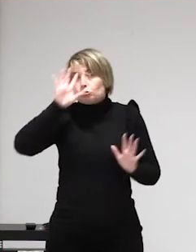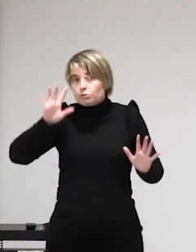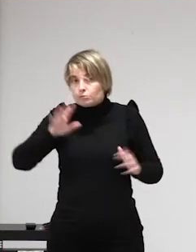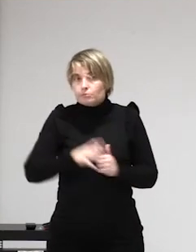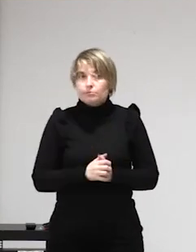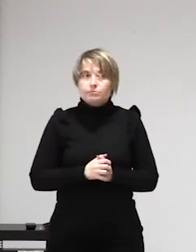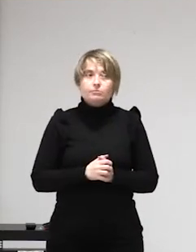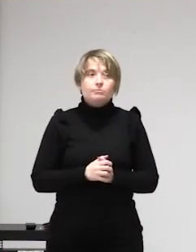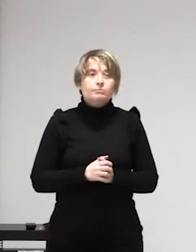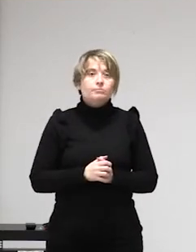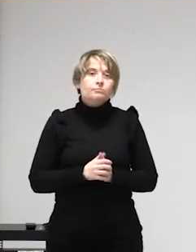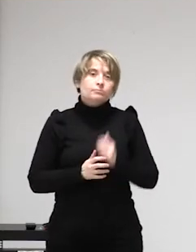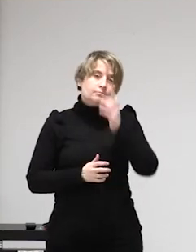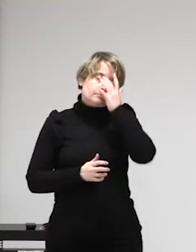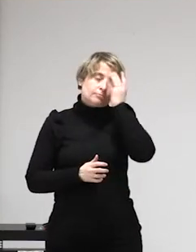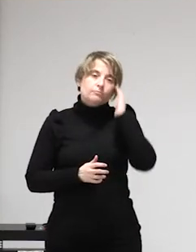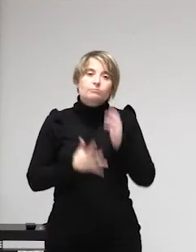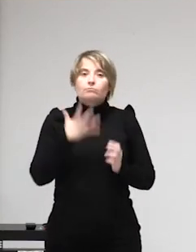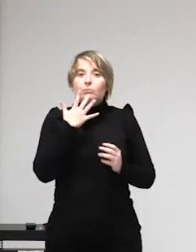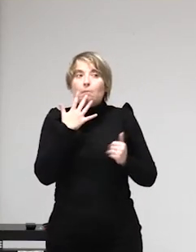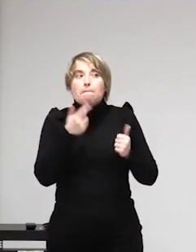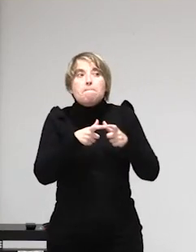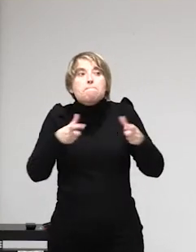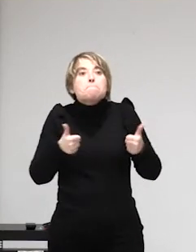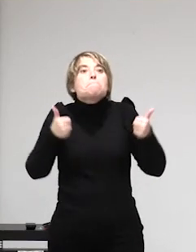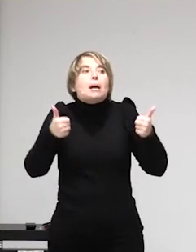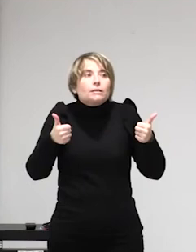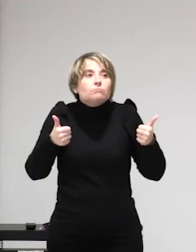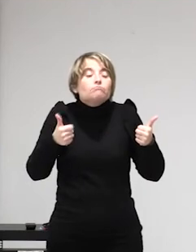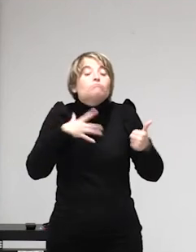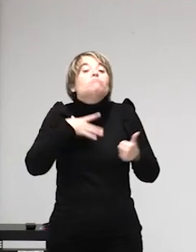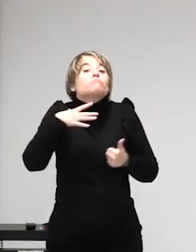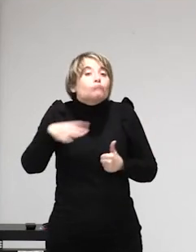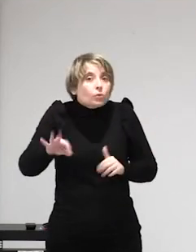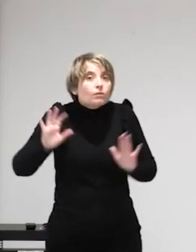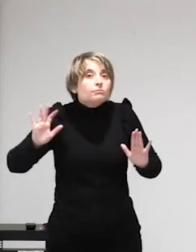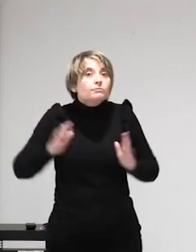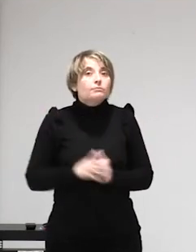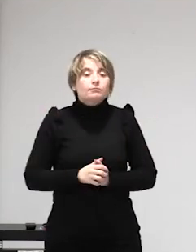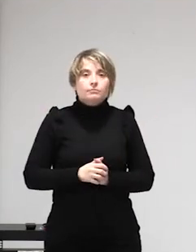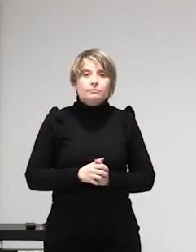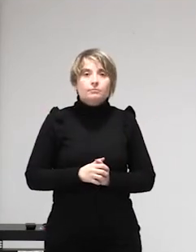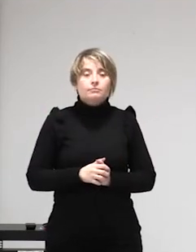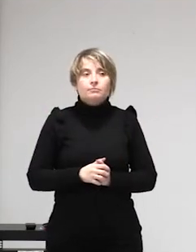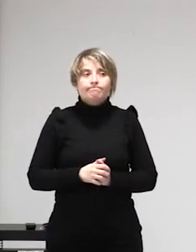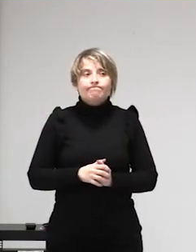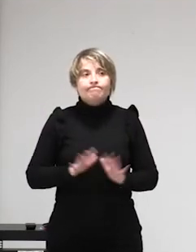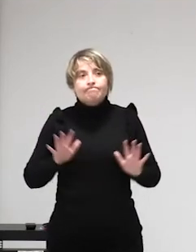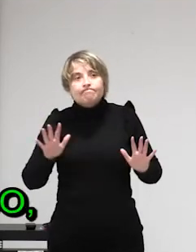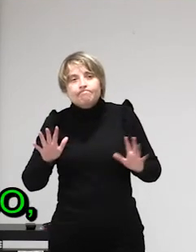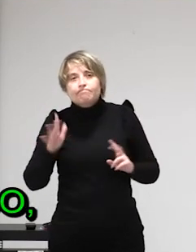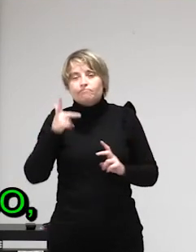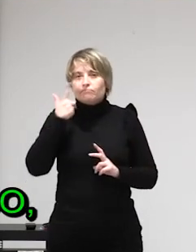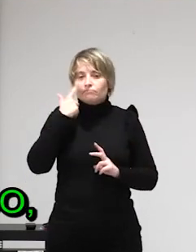ahora bien víctimas de explotación sexual vemos que aquí trata sexual y luego explotación sexual